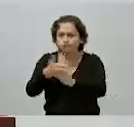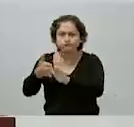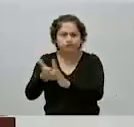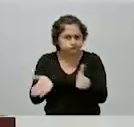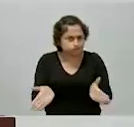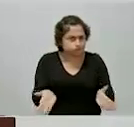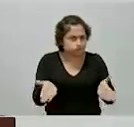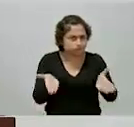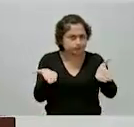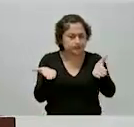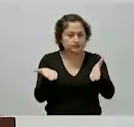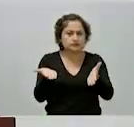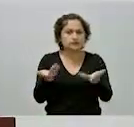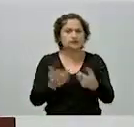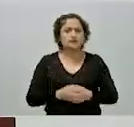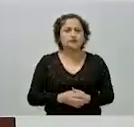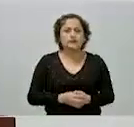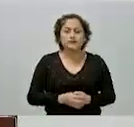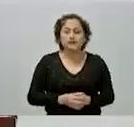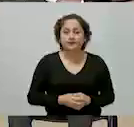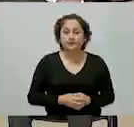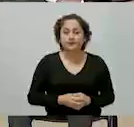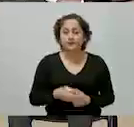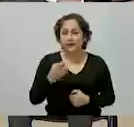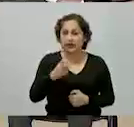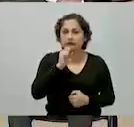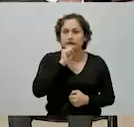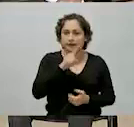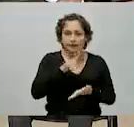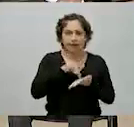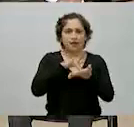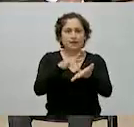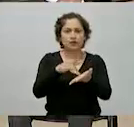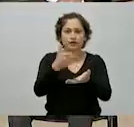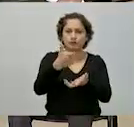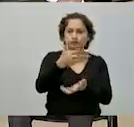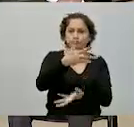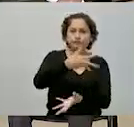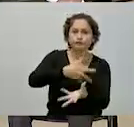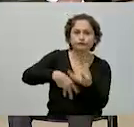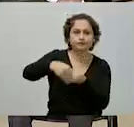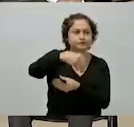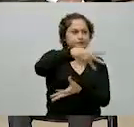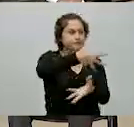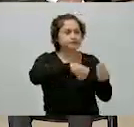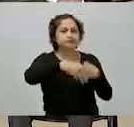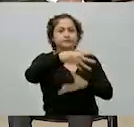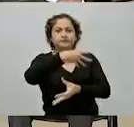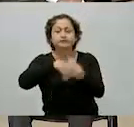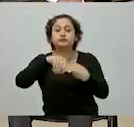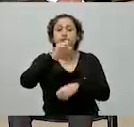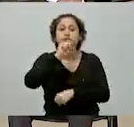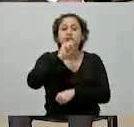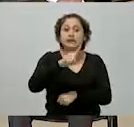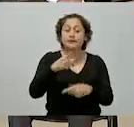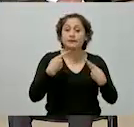pronto la economía y se generan empleos.